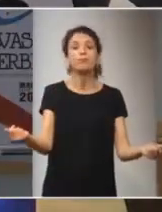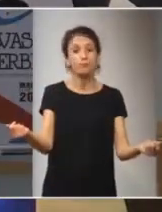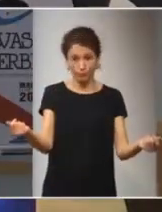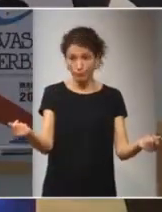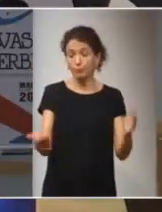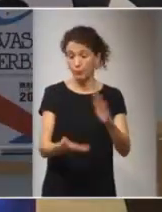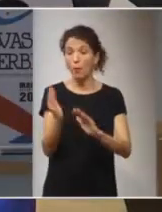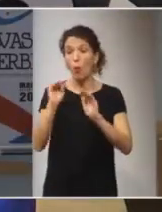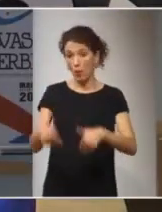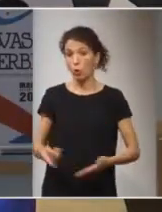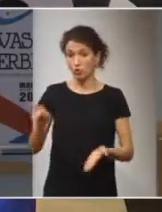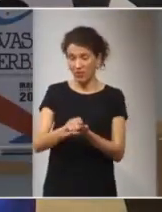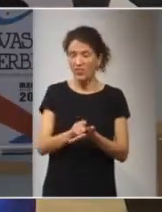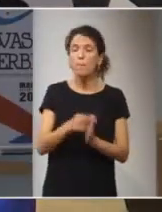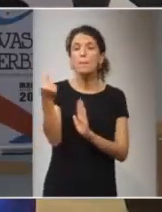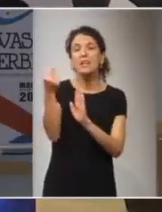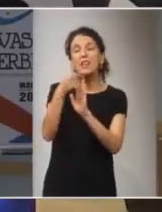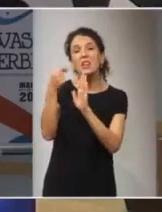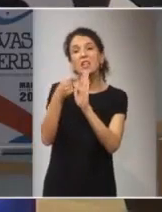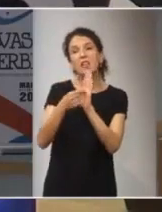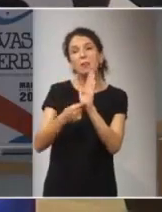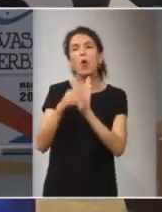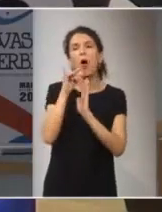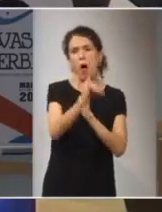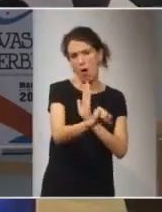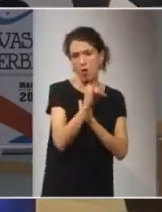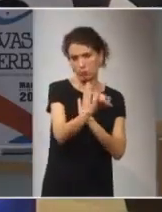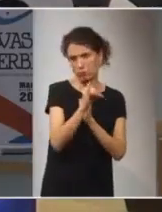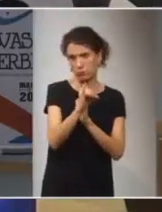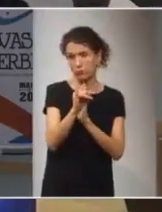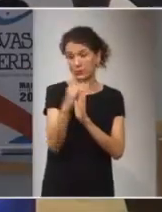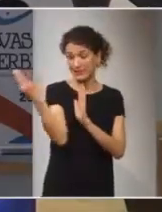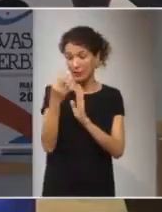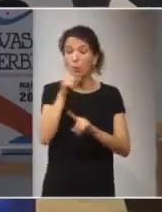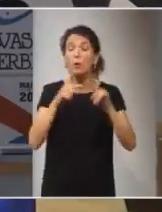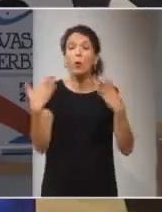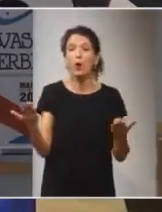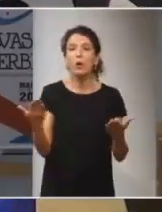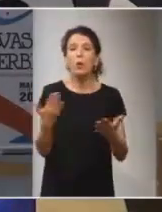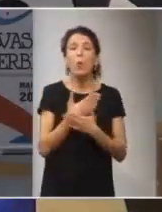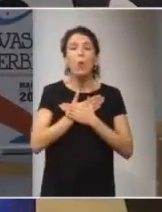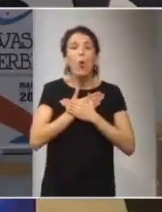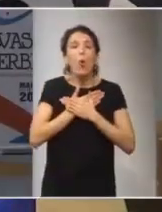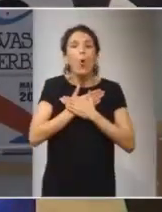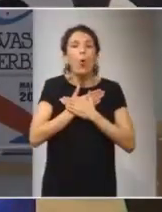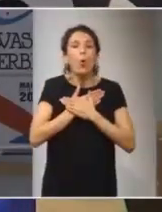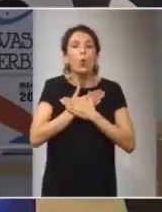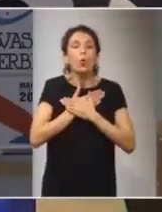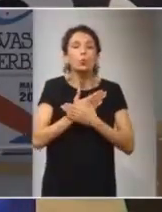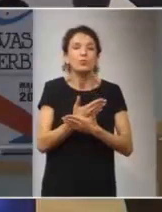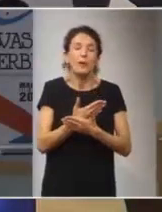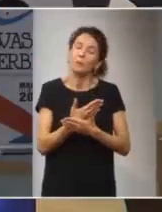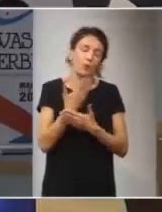reconducirnos los principios existen que ocurre que hay una voluntad una inercia